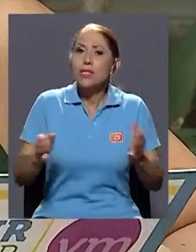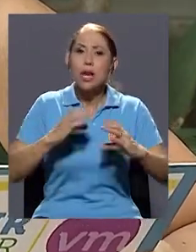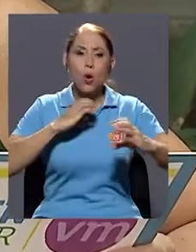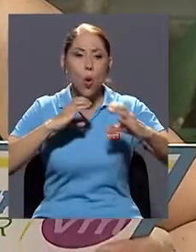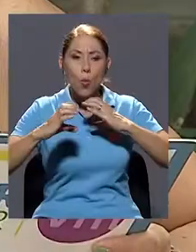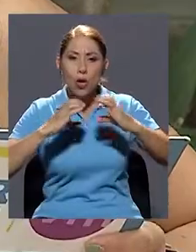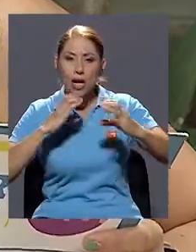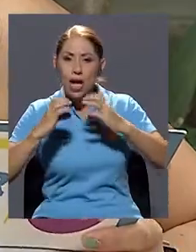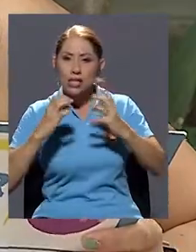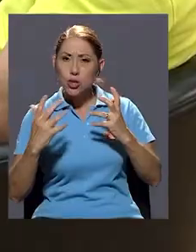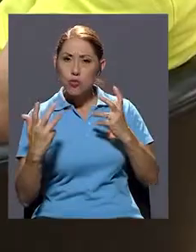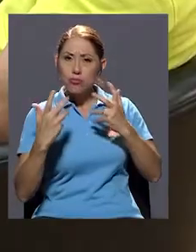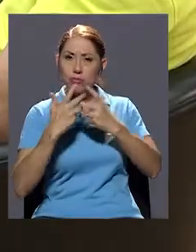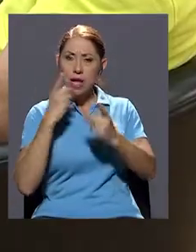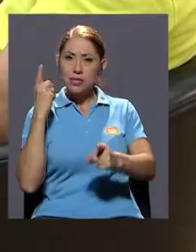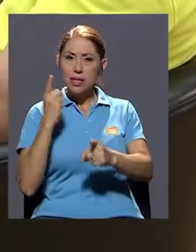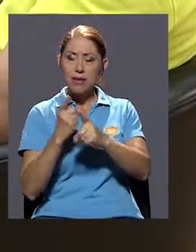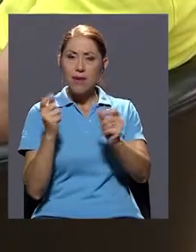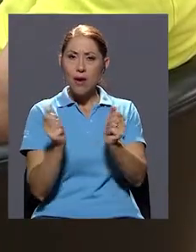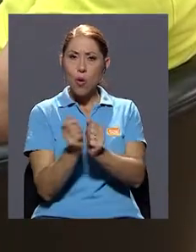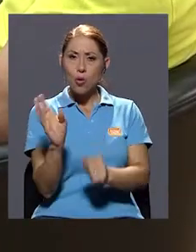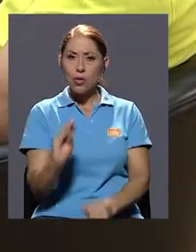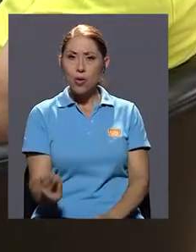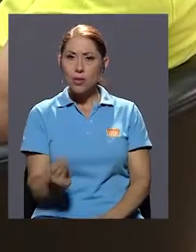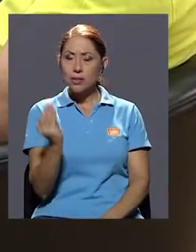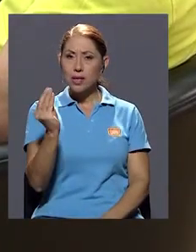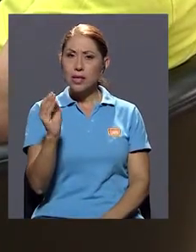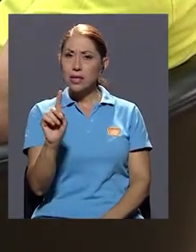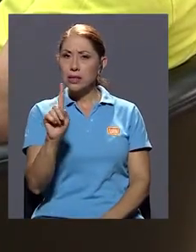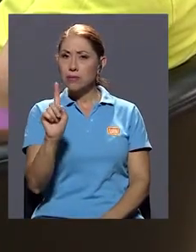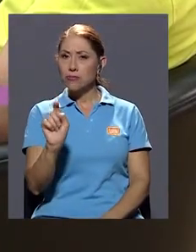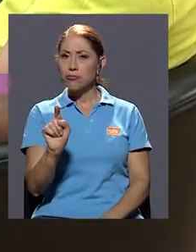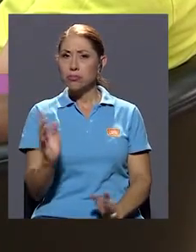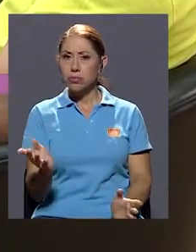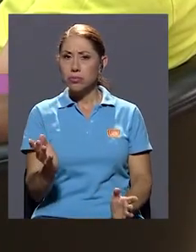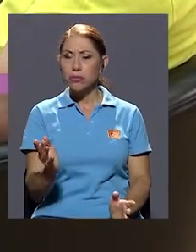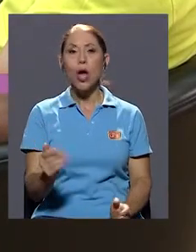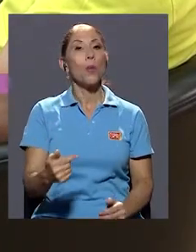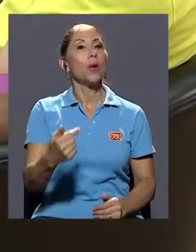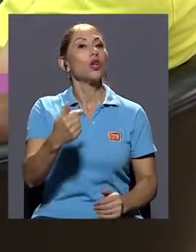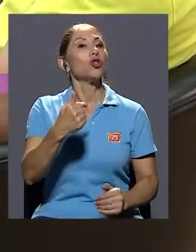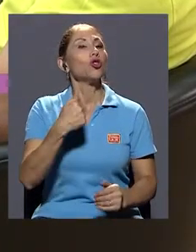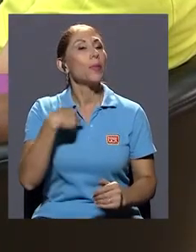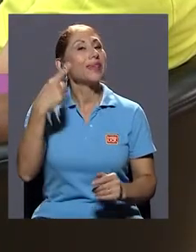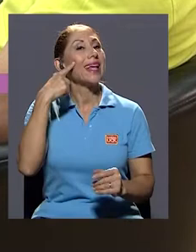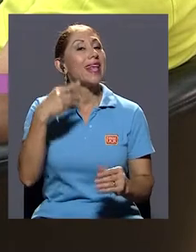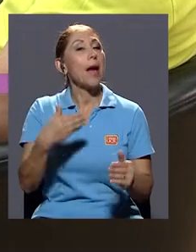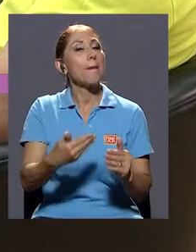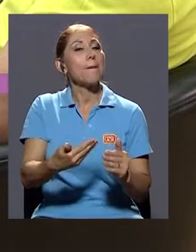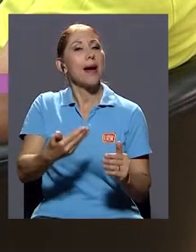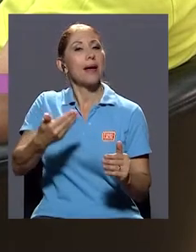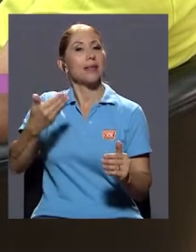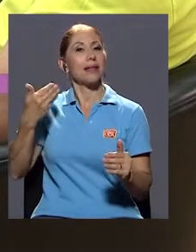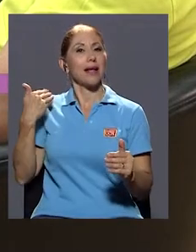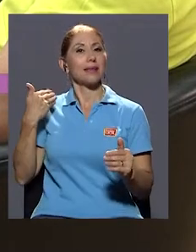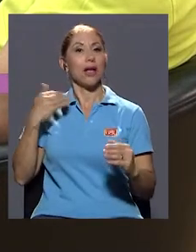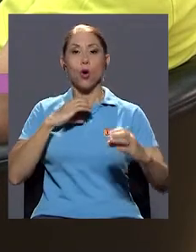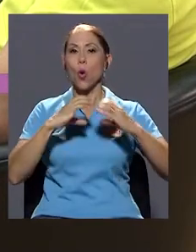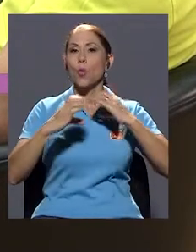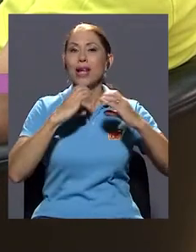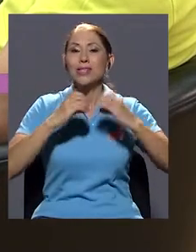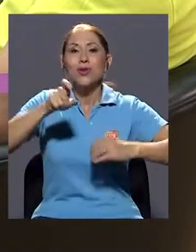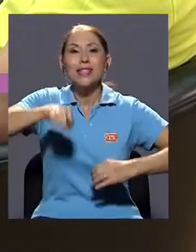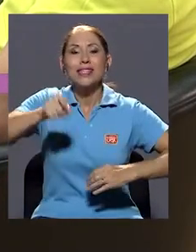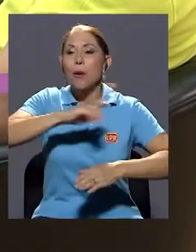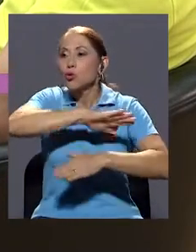asertiva con los adolescentes y las adolescentes? Bueno, yo me iría más atrás. La comunicación la necesitamos todas